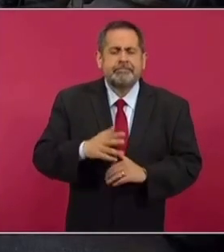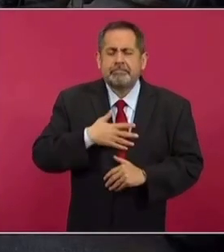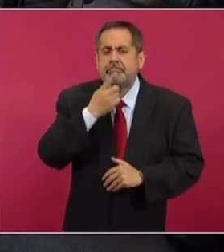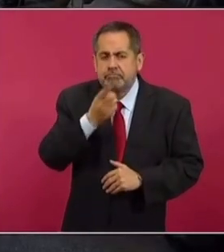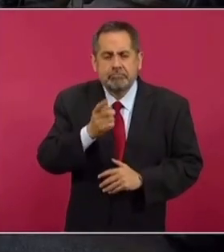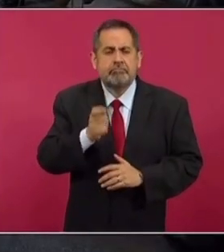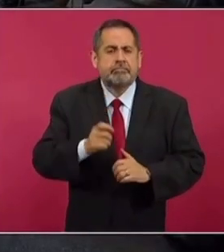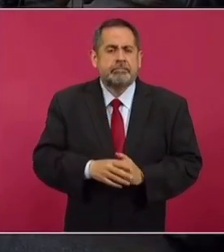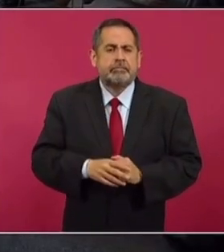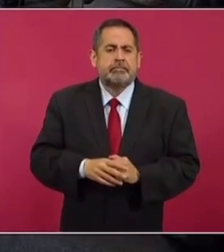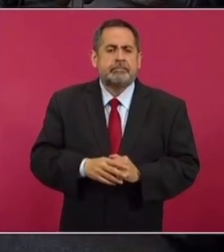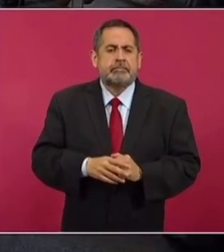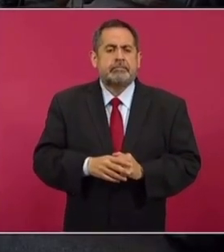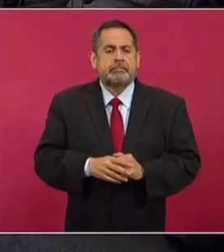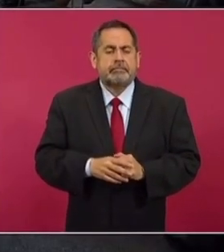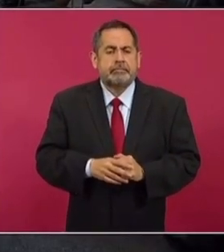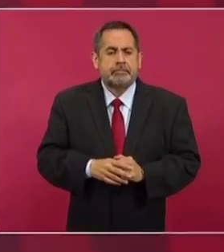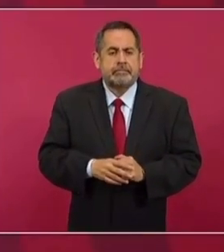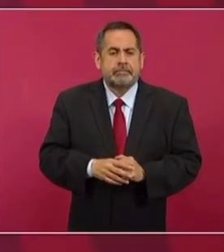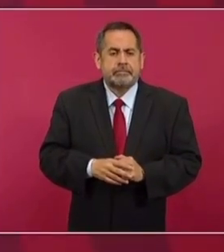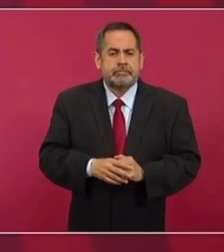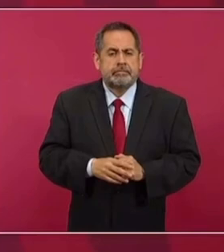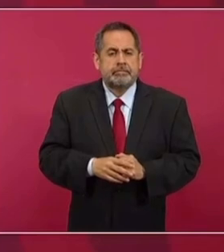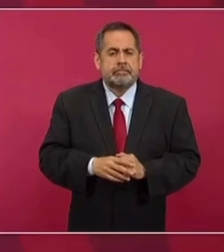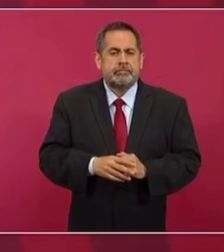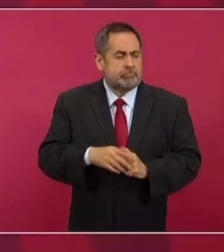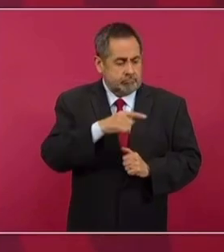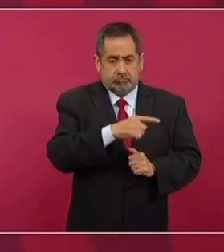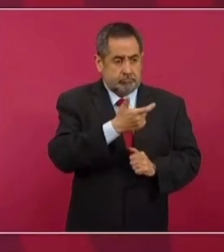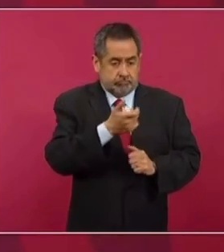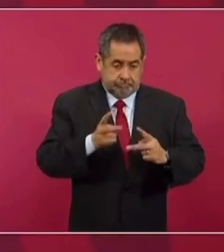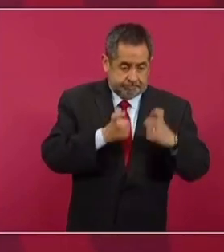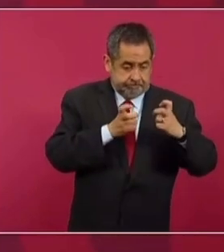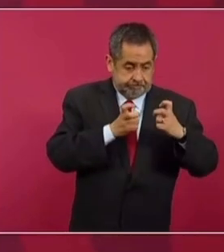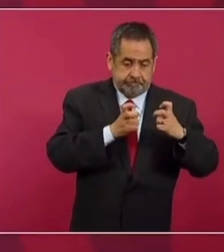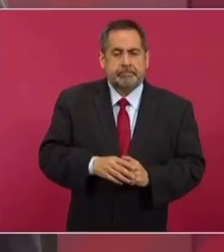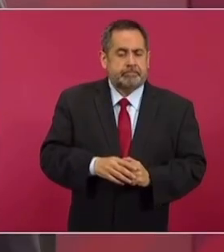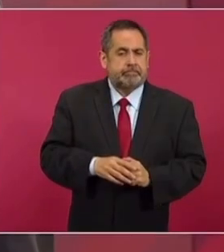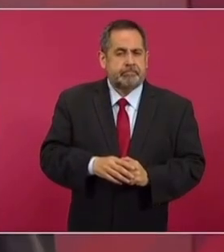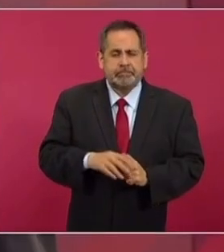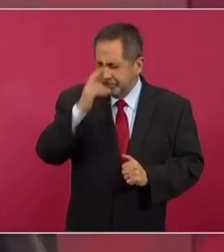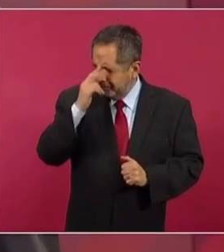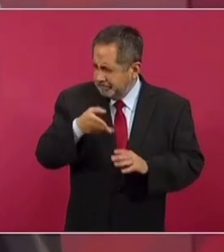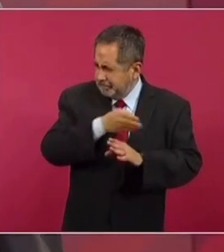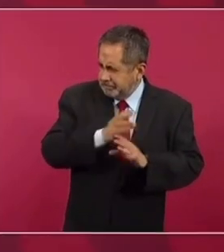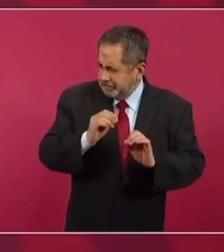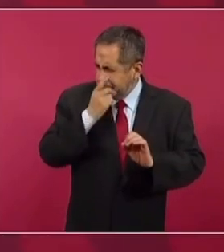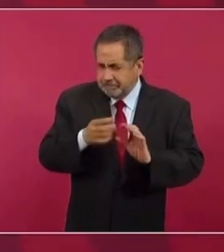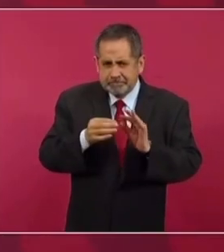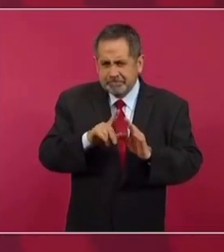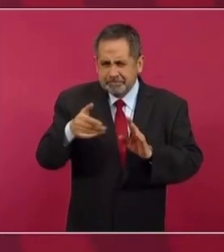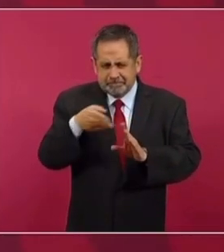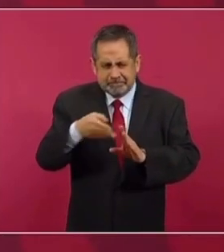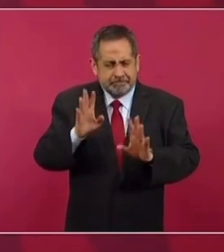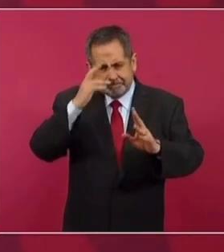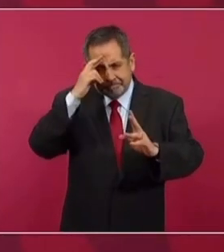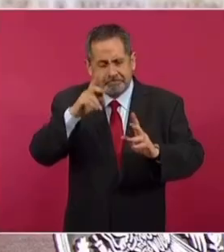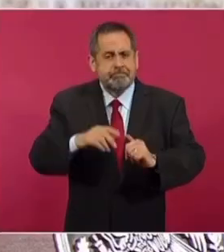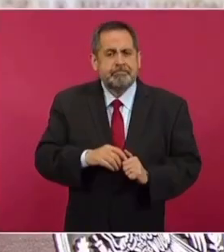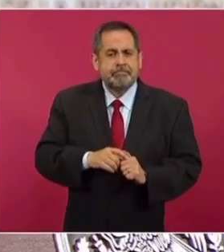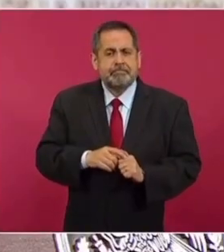yo lo que dije, que repare el daño, que devuelvan el dinero, no sé si antes de eso o después de eso,